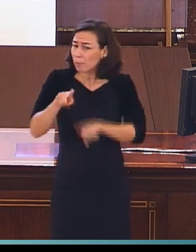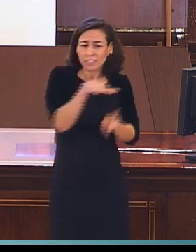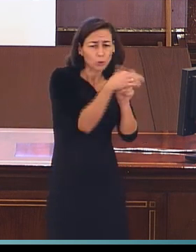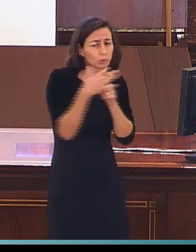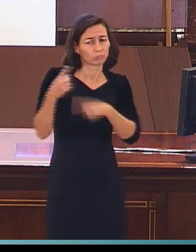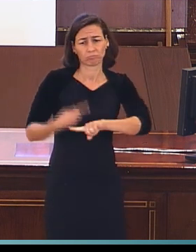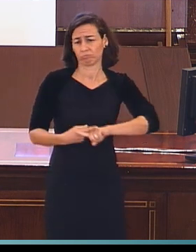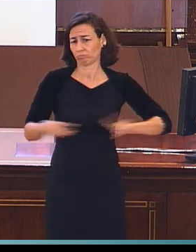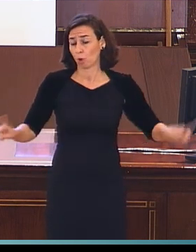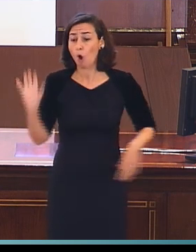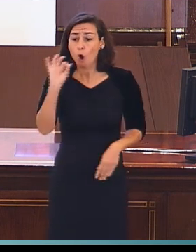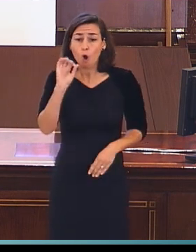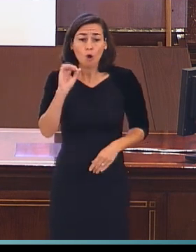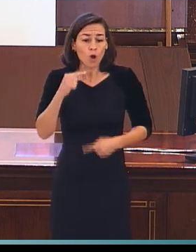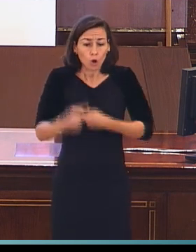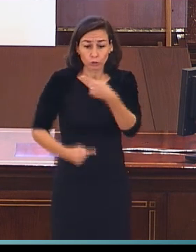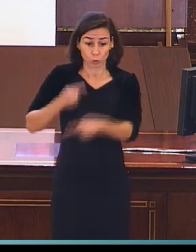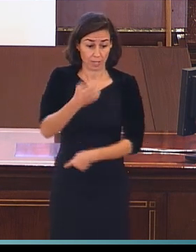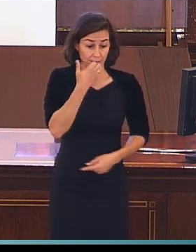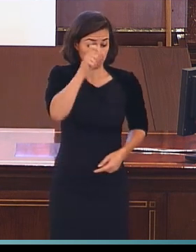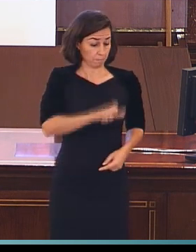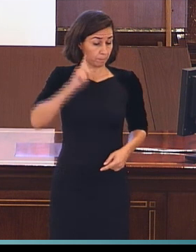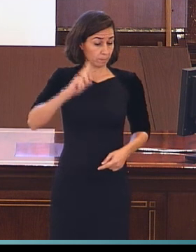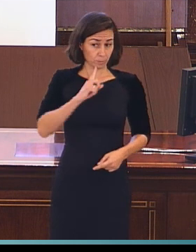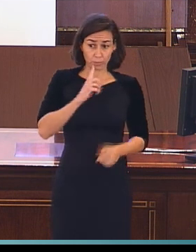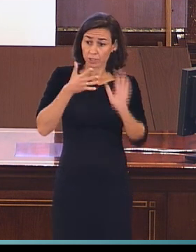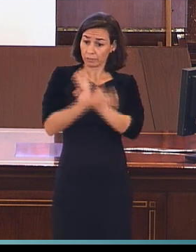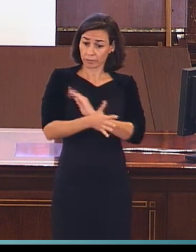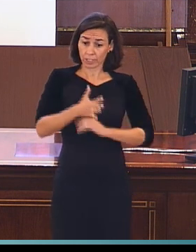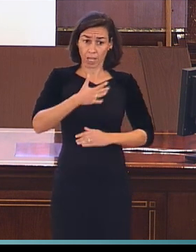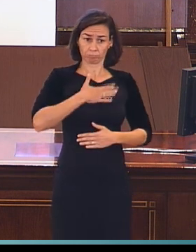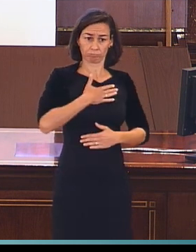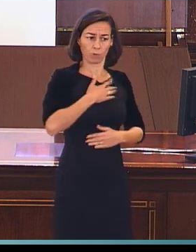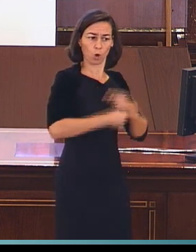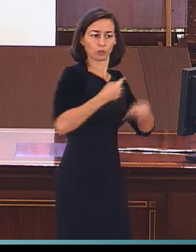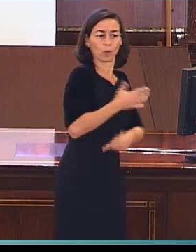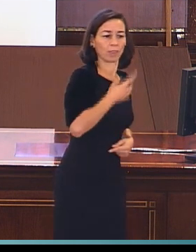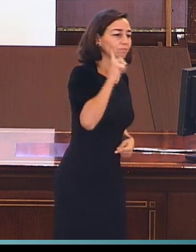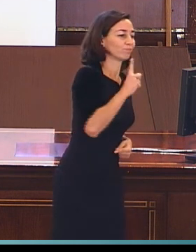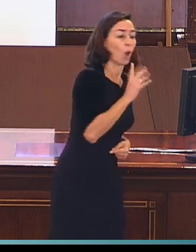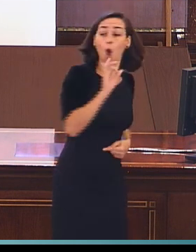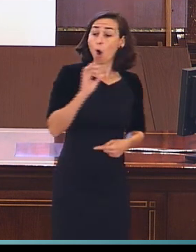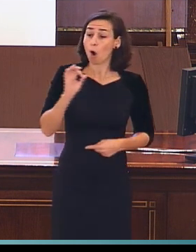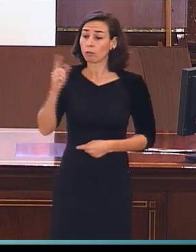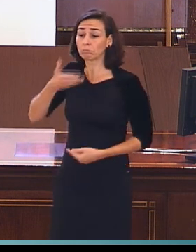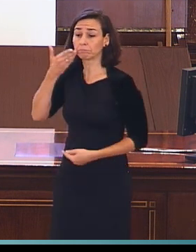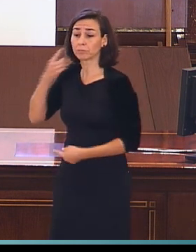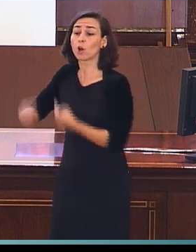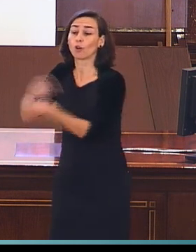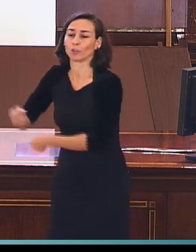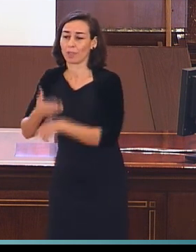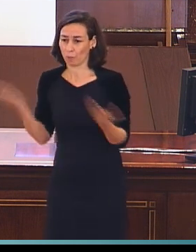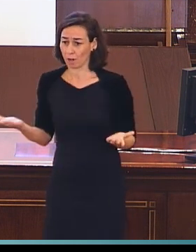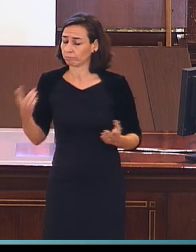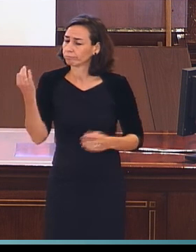consecuencias tiene para una persona sorda frente a qué consecuencias tiene para una persona oyente? Es muy importante separar esas